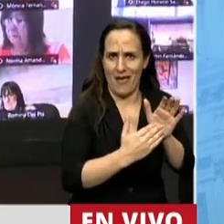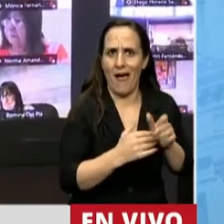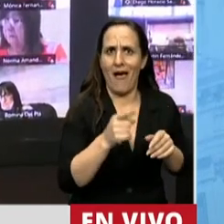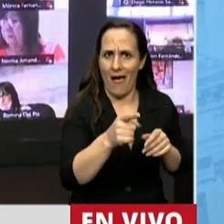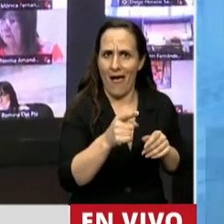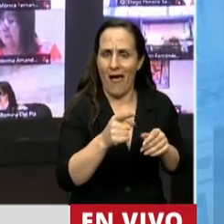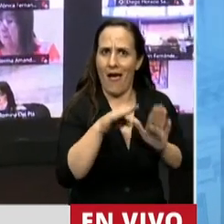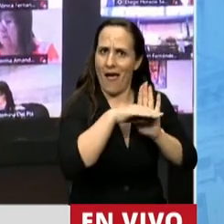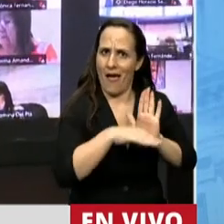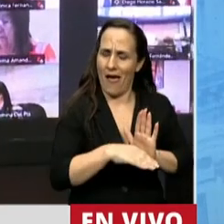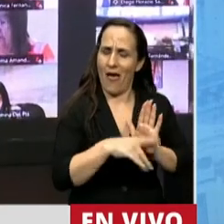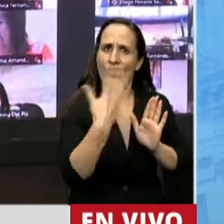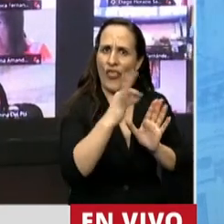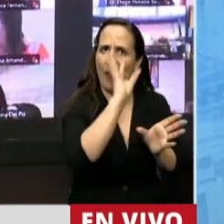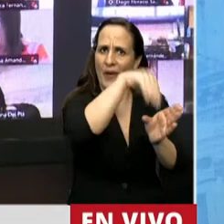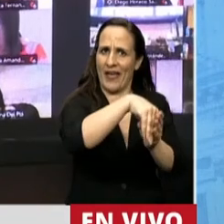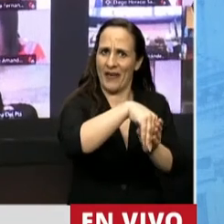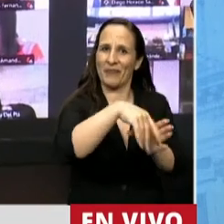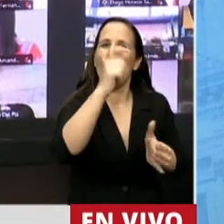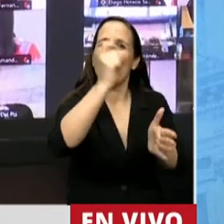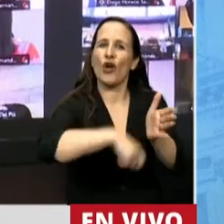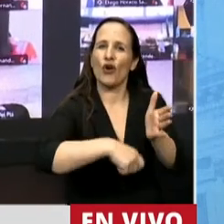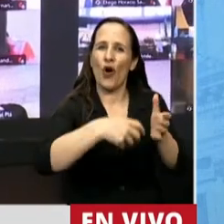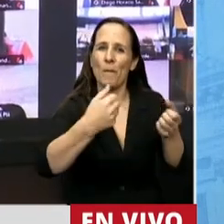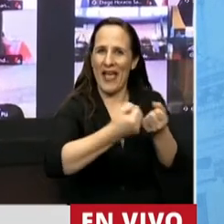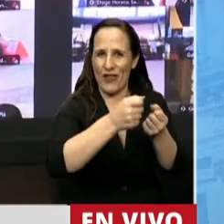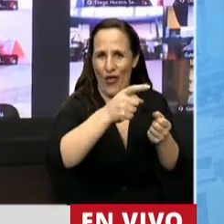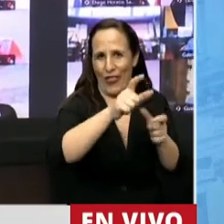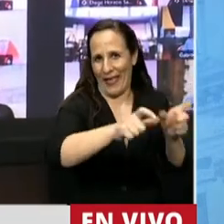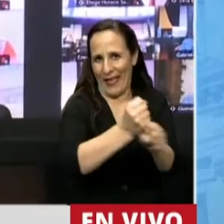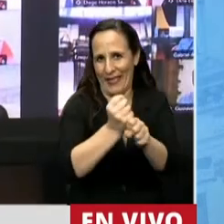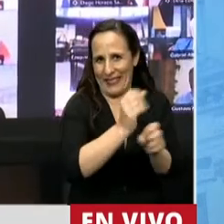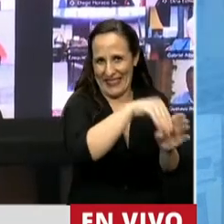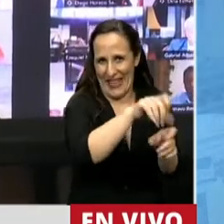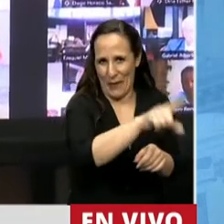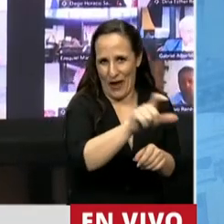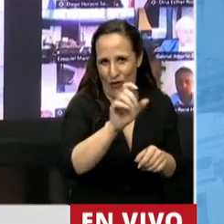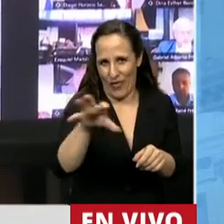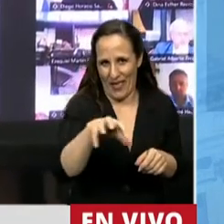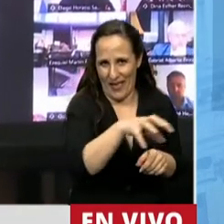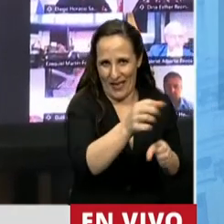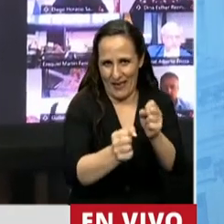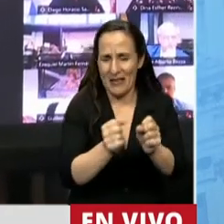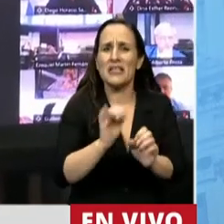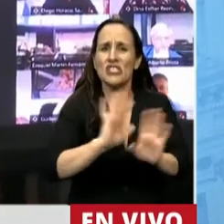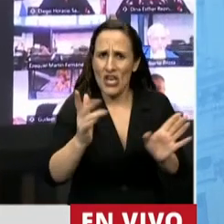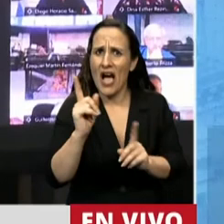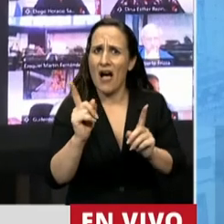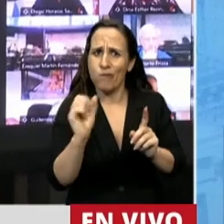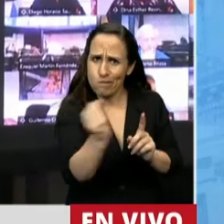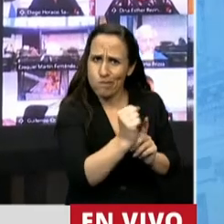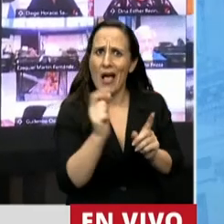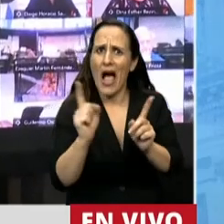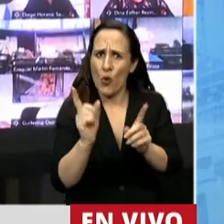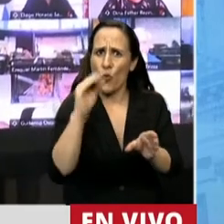este tipo de normativas en los convenios colectivos, por supuesto, en aquellos que, como bien se ha señalado aquí, algunos ya lo han incorporado sin